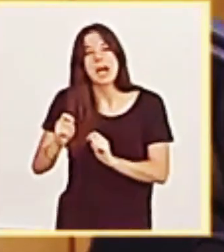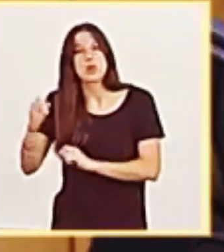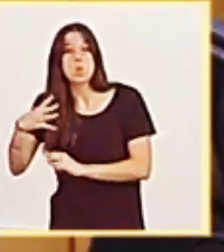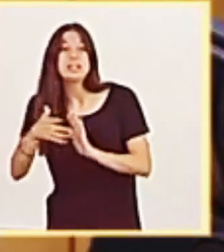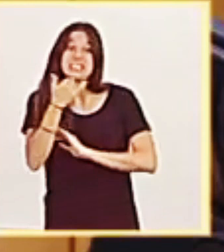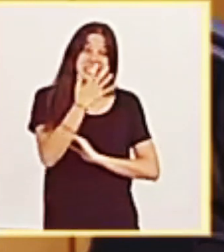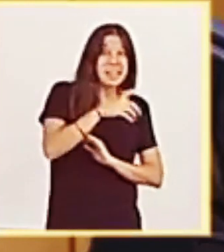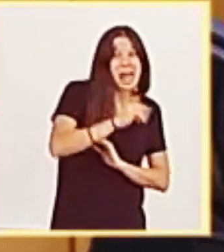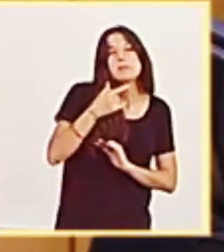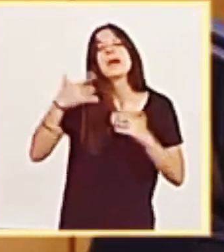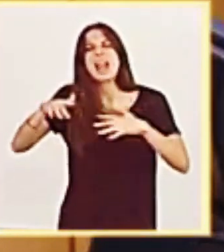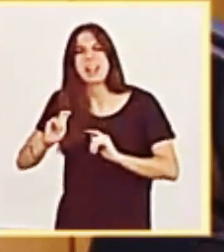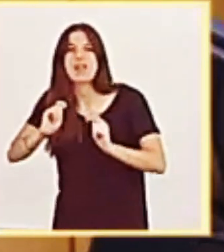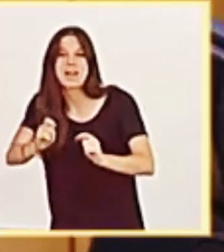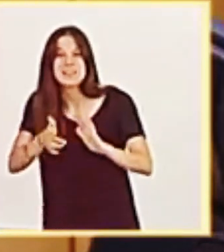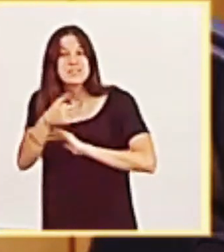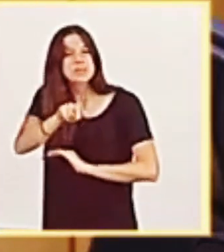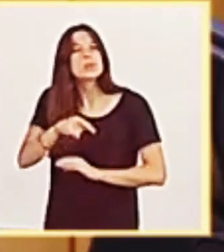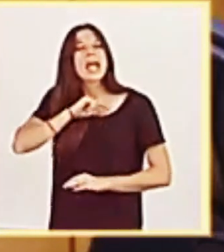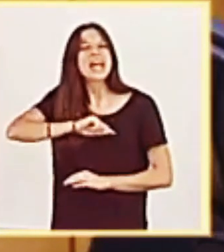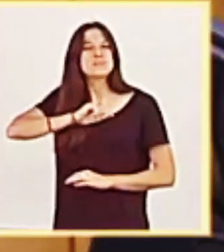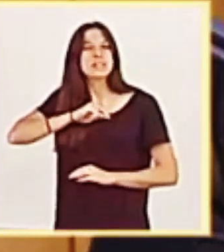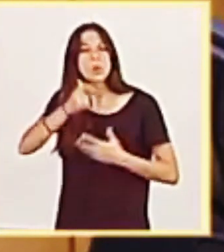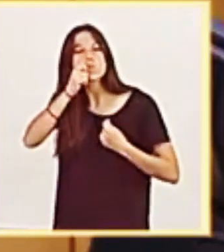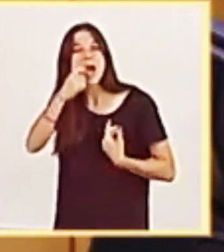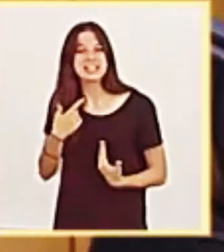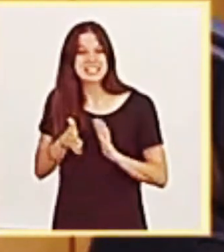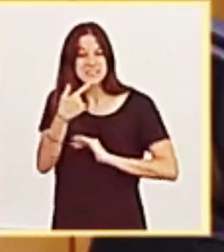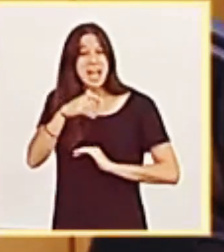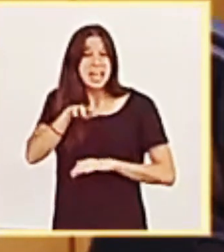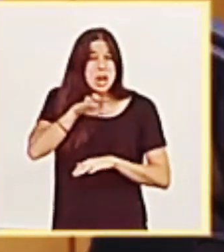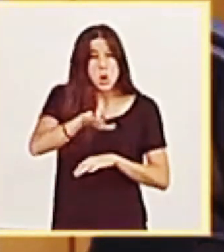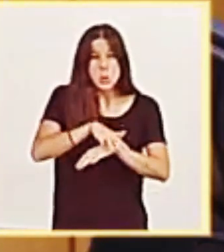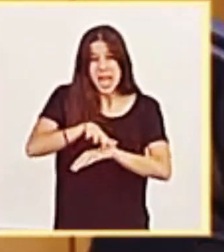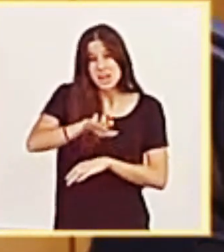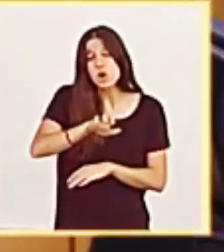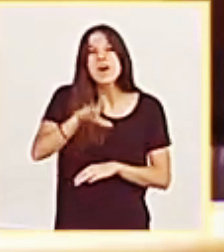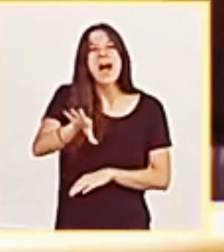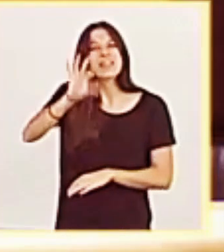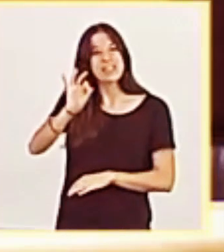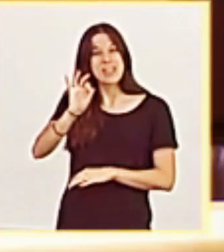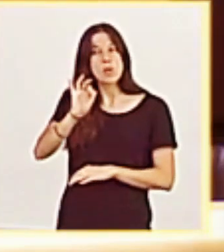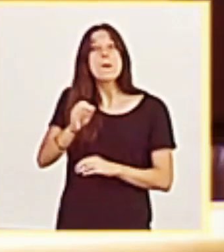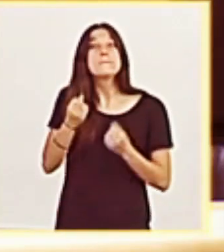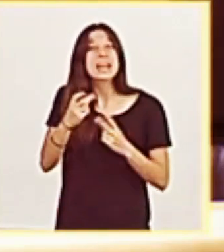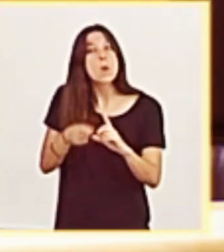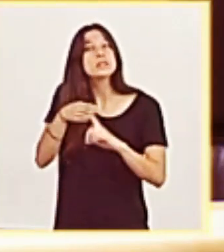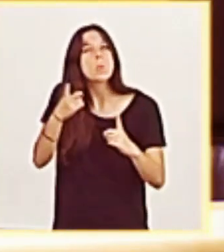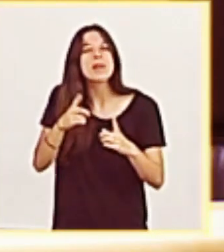Ese es el espíritu humanista con el que el gobierno ha tomado una decisión por la convivencia.